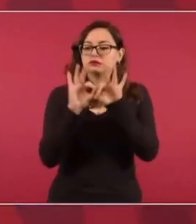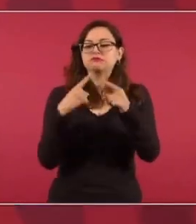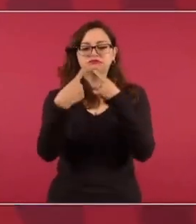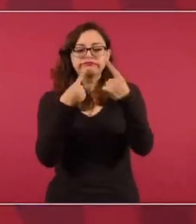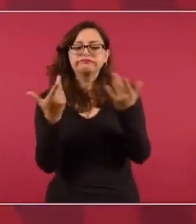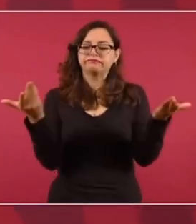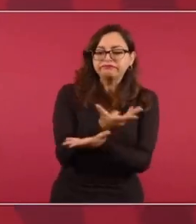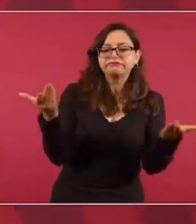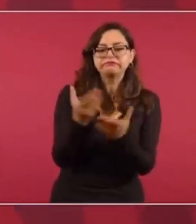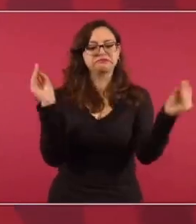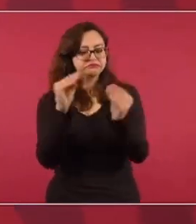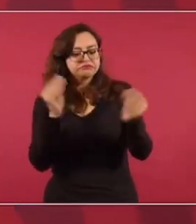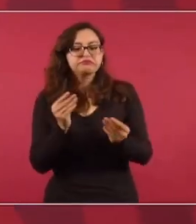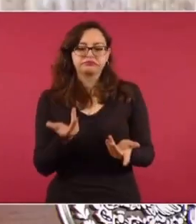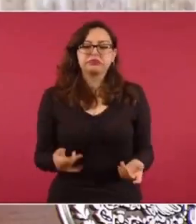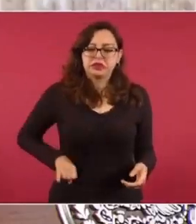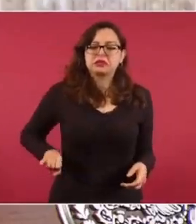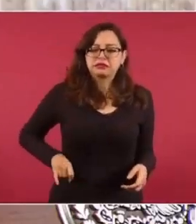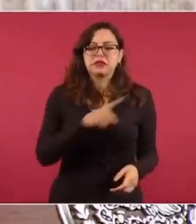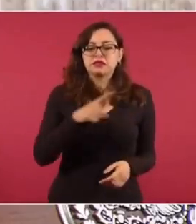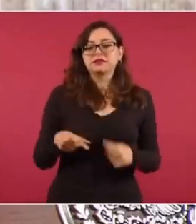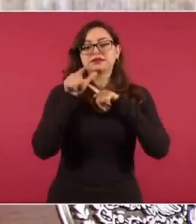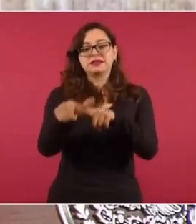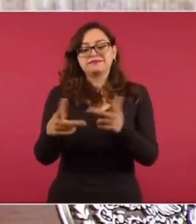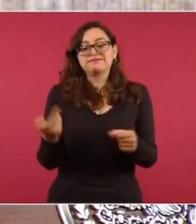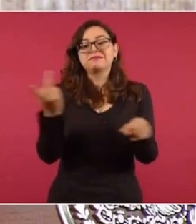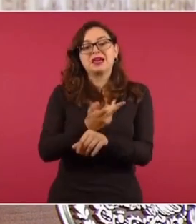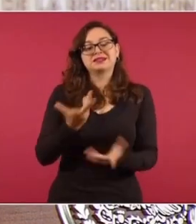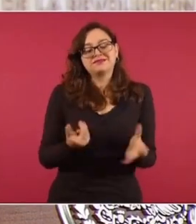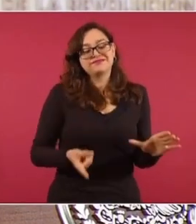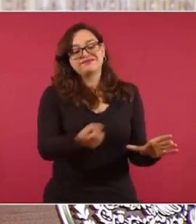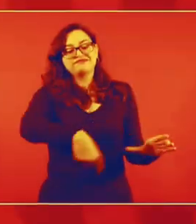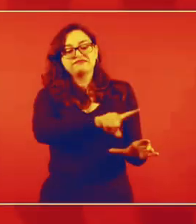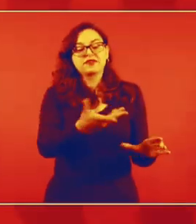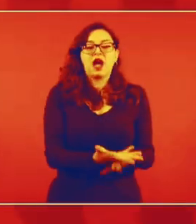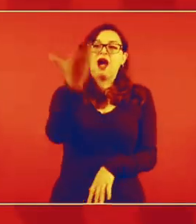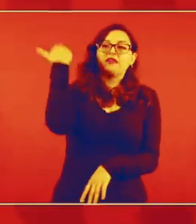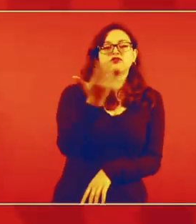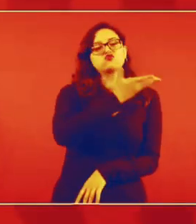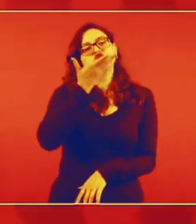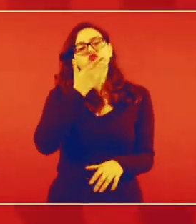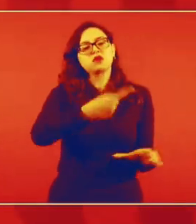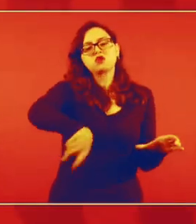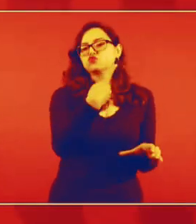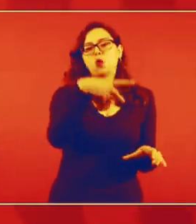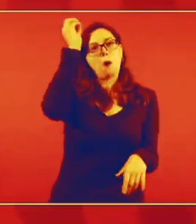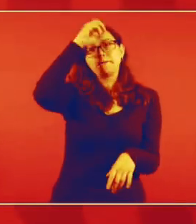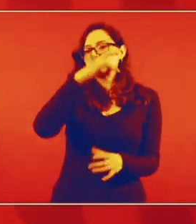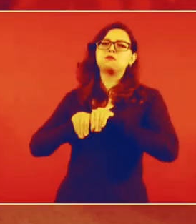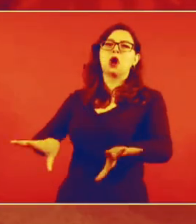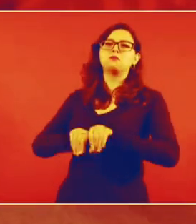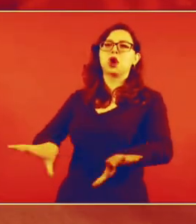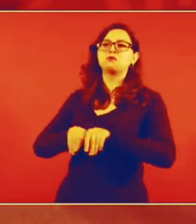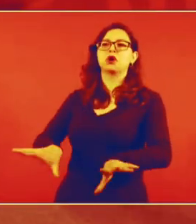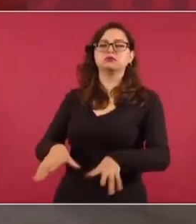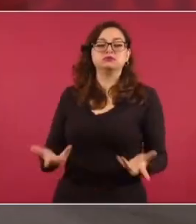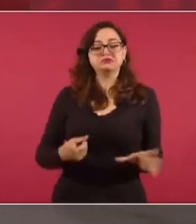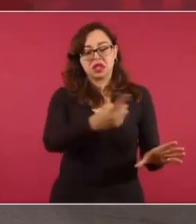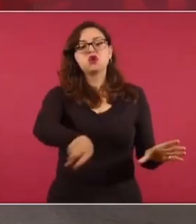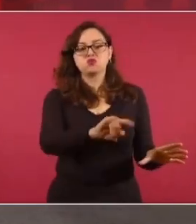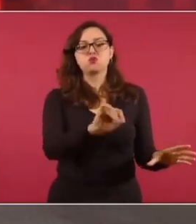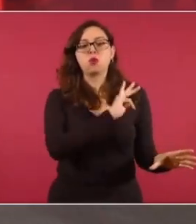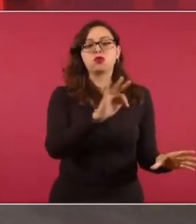nada más era la opinión aplastante del régimen y sus apoyadores,